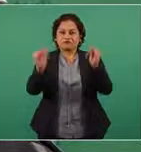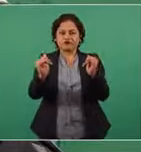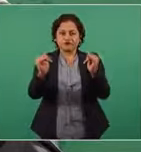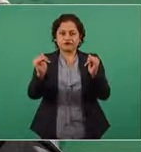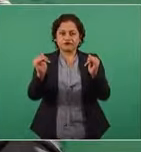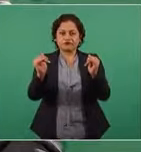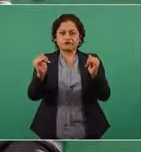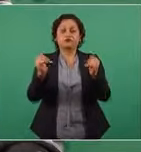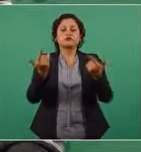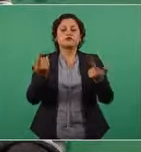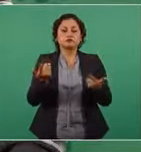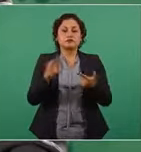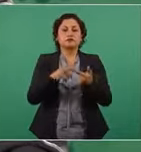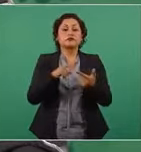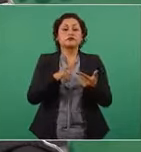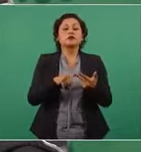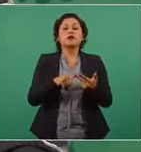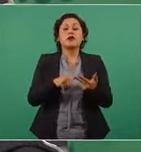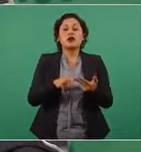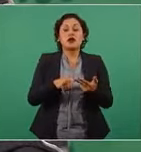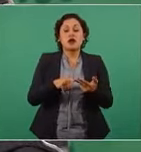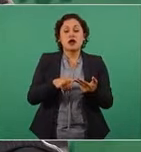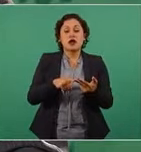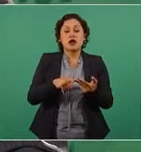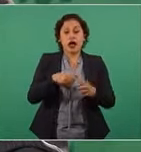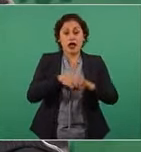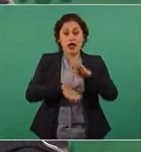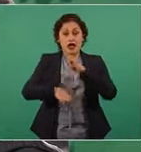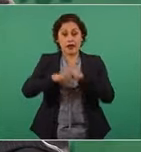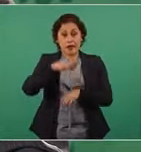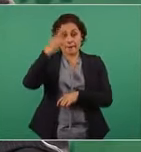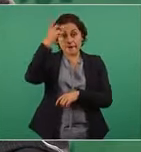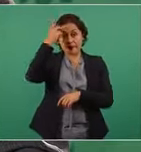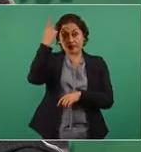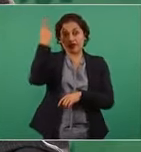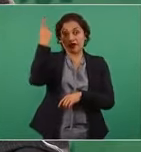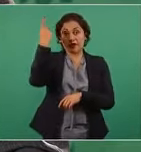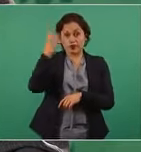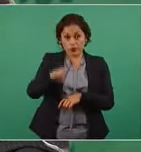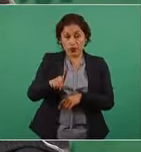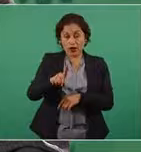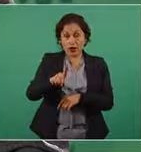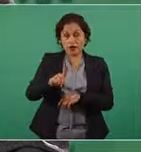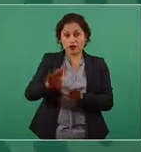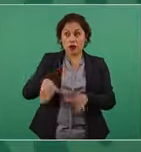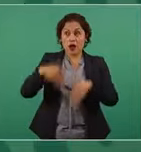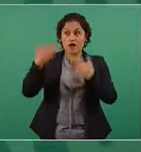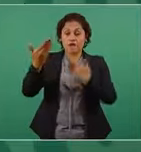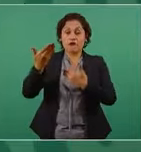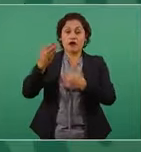los dueños de las empresas petroleras extranjeras